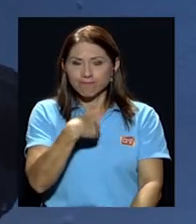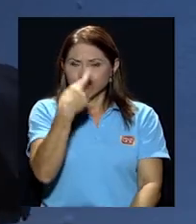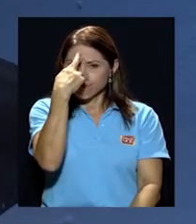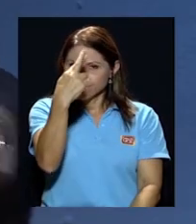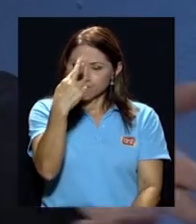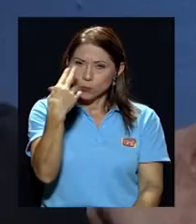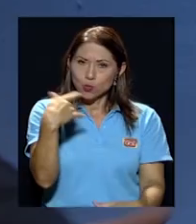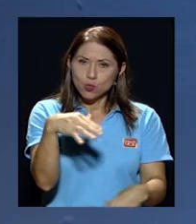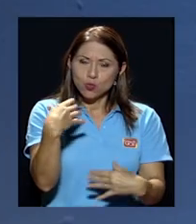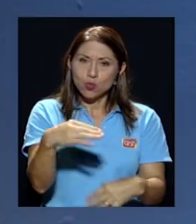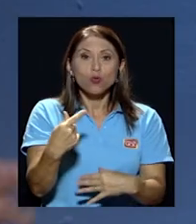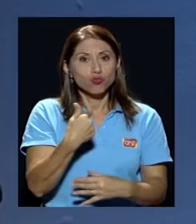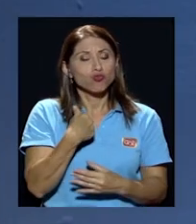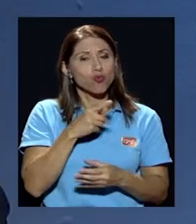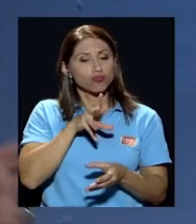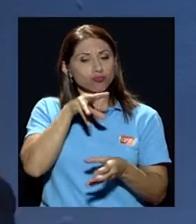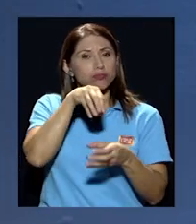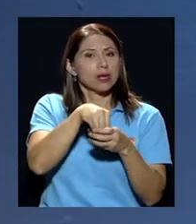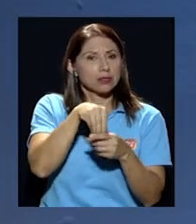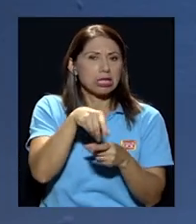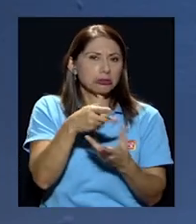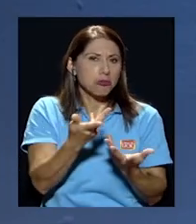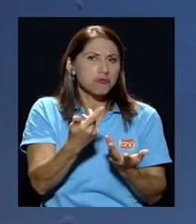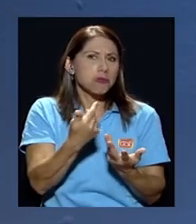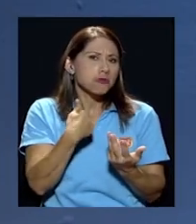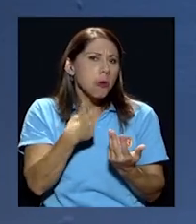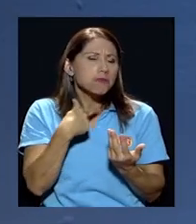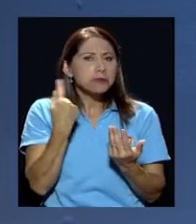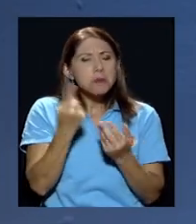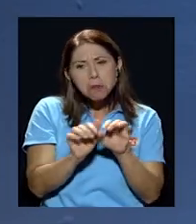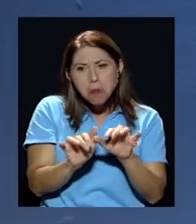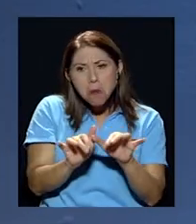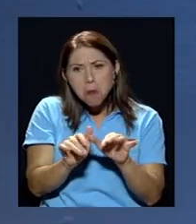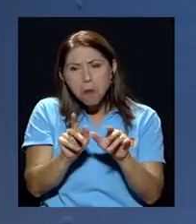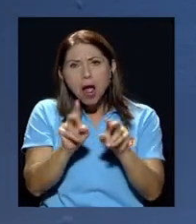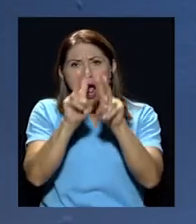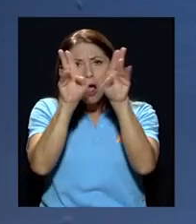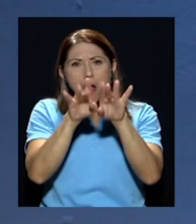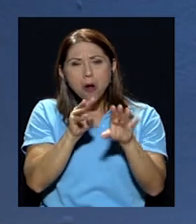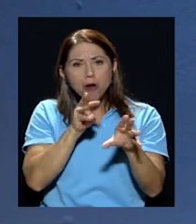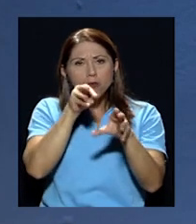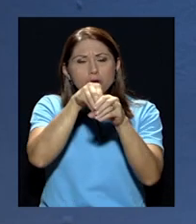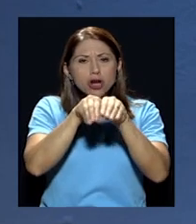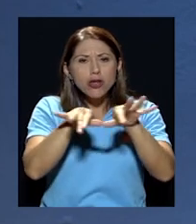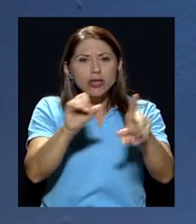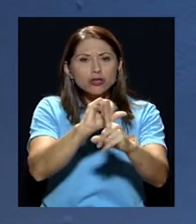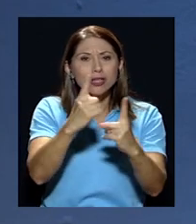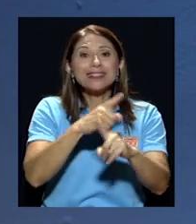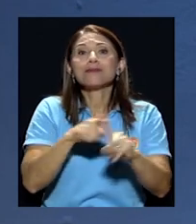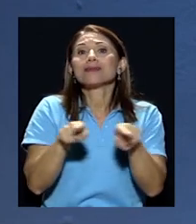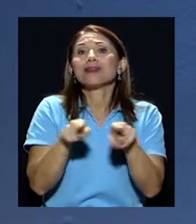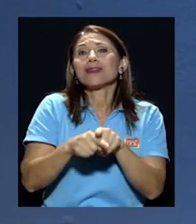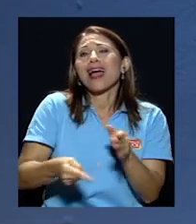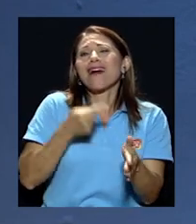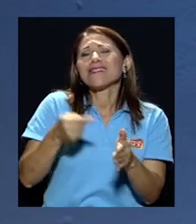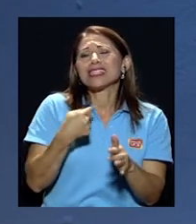yo pertenezco ahí me meto a las redes sociales y tal pero también hay días que digo hombre voy a